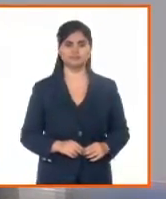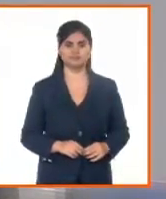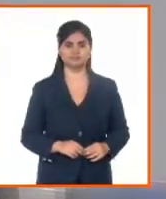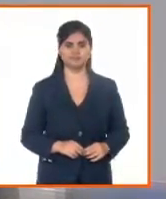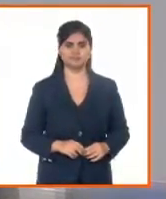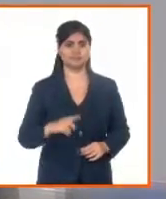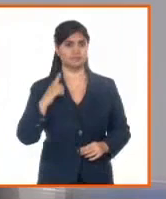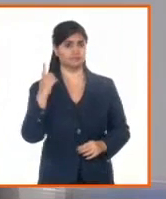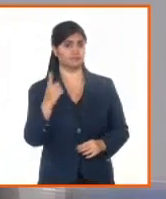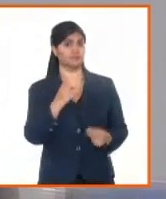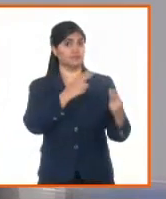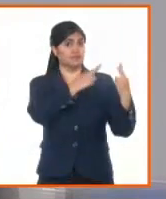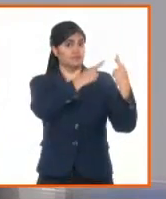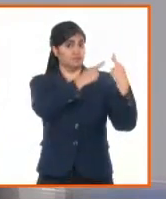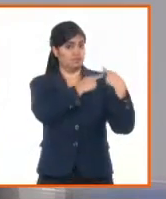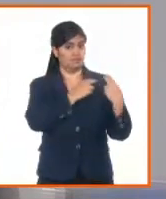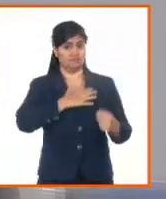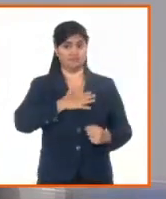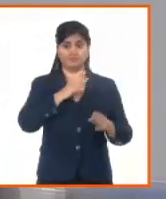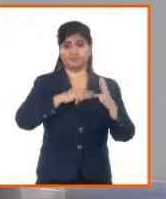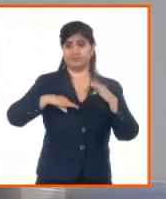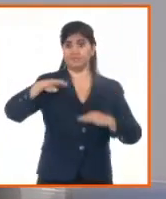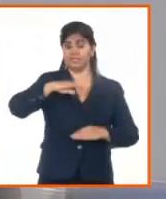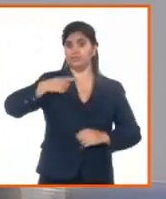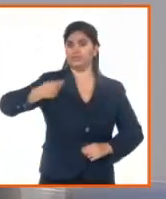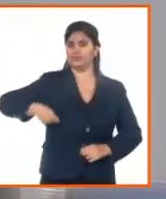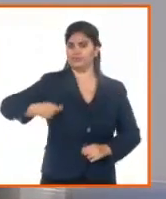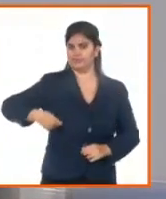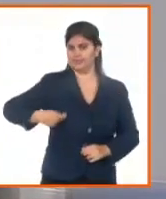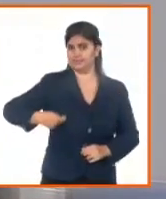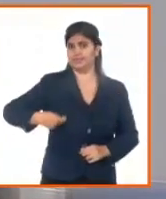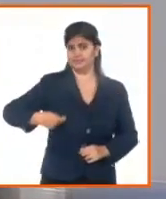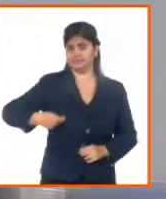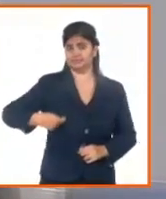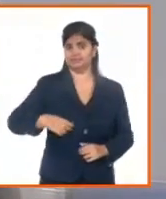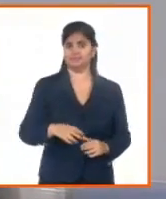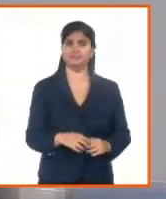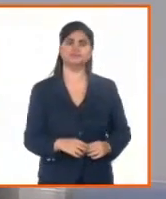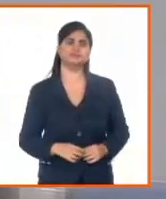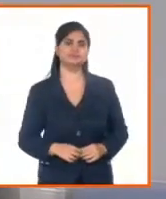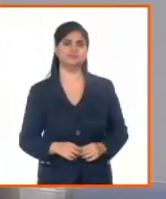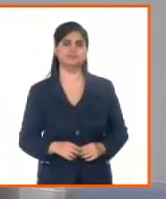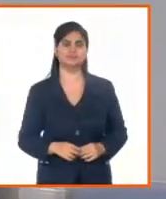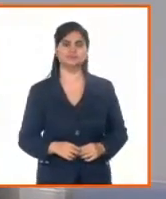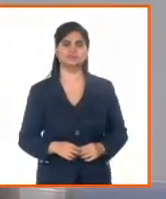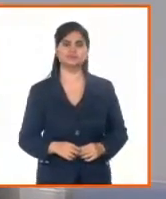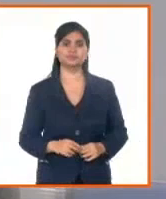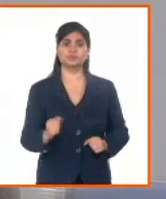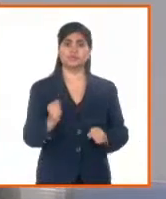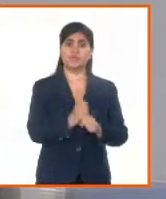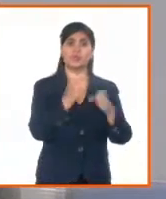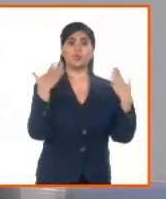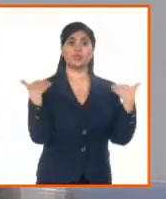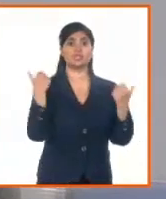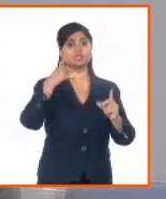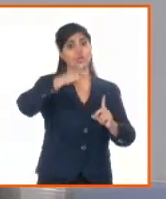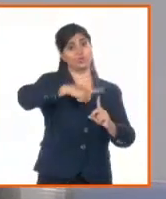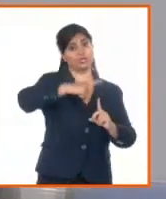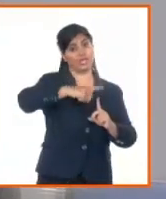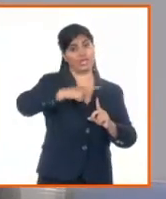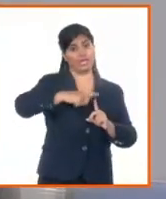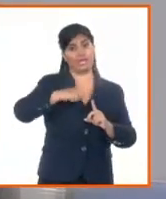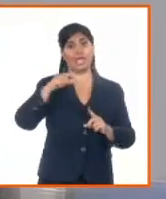Justicia en la atención de estas actividades. Ejercemos la dirección técnica, normativa y metodológica, pero también el